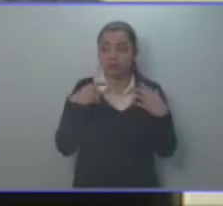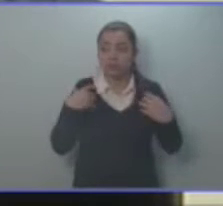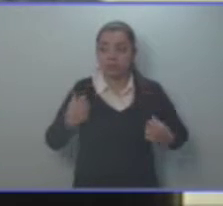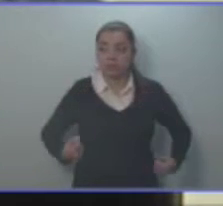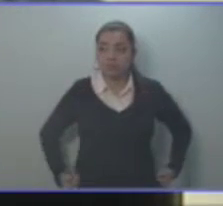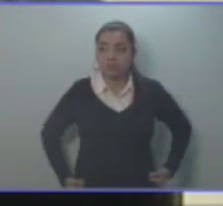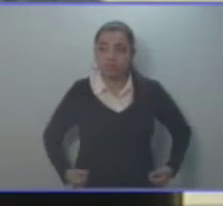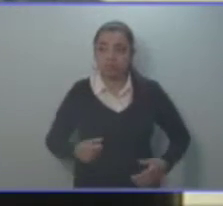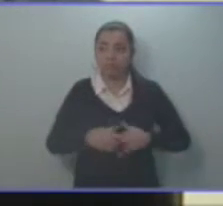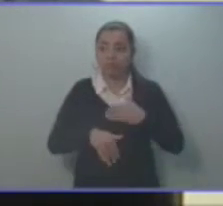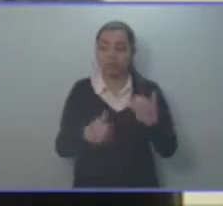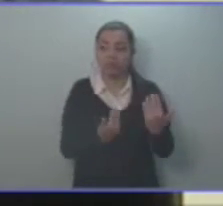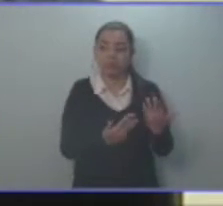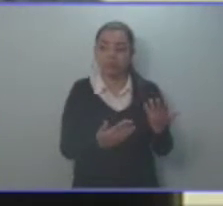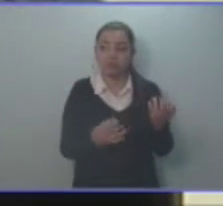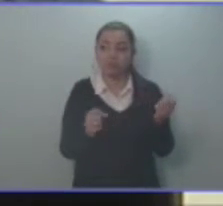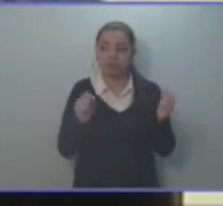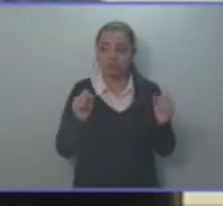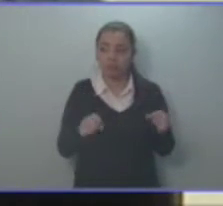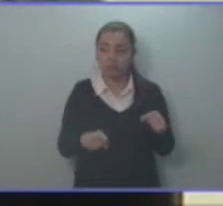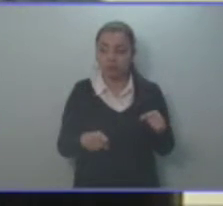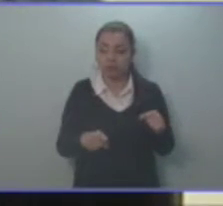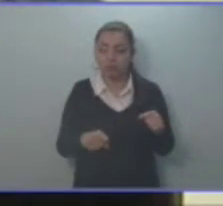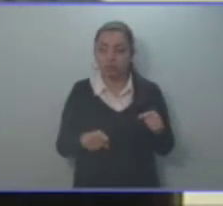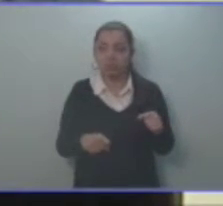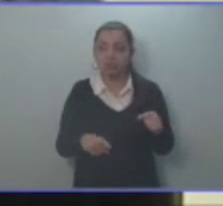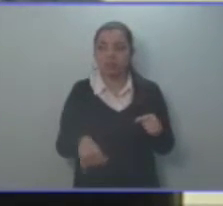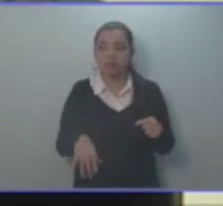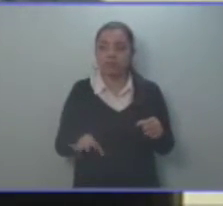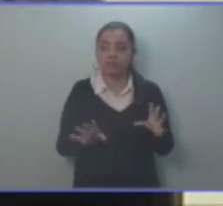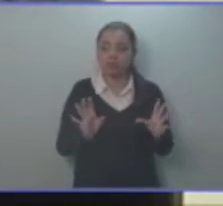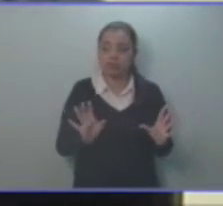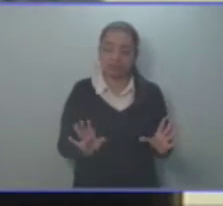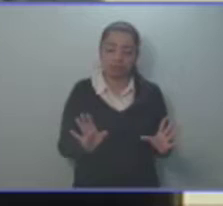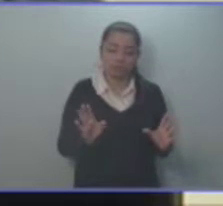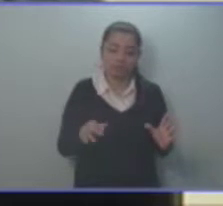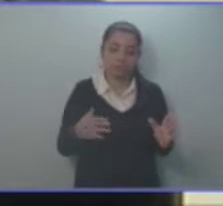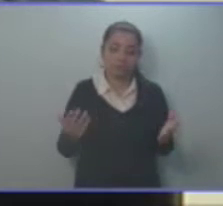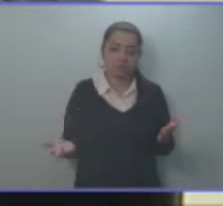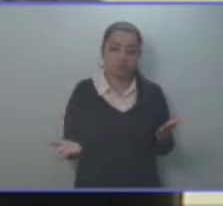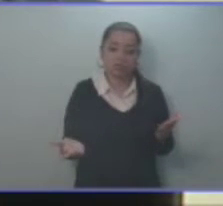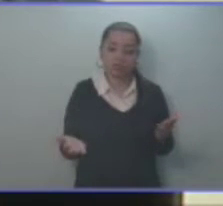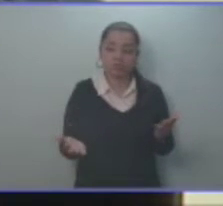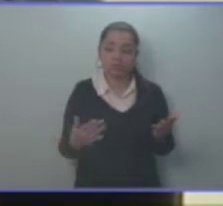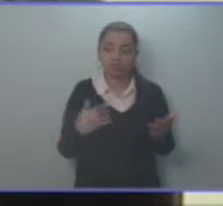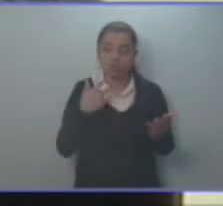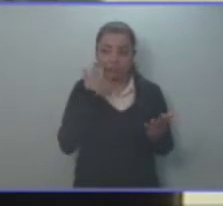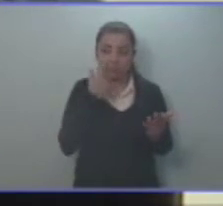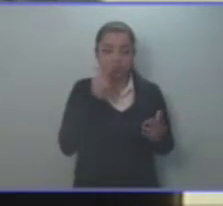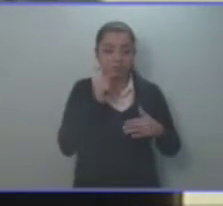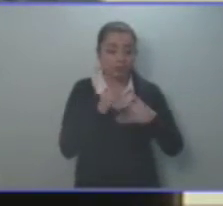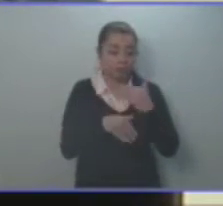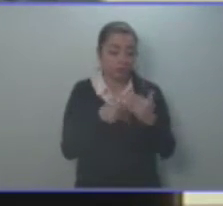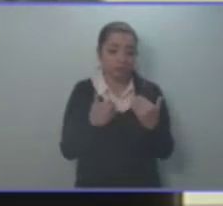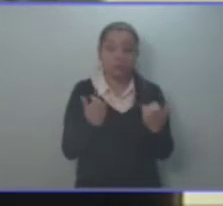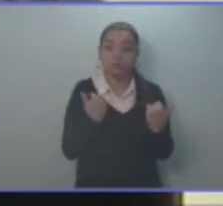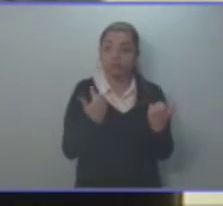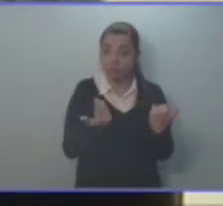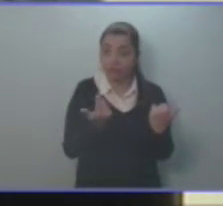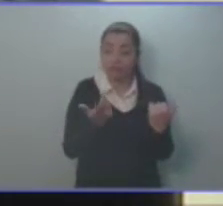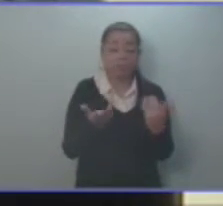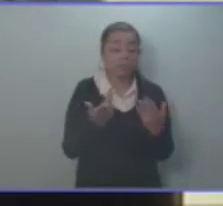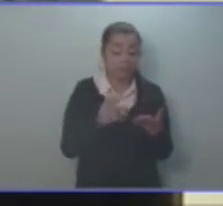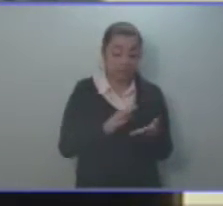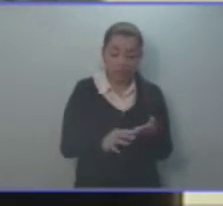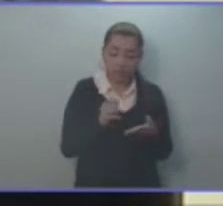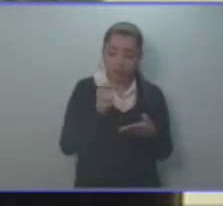excepción de los diputados y diputadas que han optado por retirarse de la institución voluntariamente mediando compensación